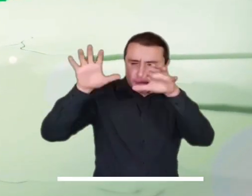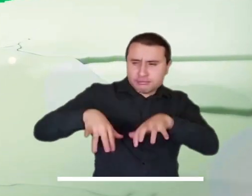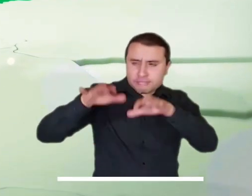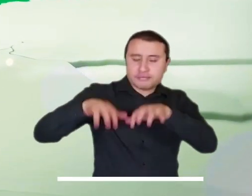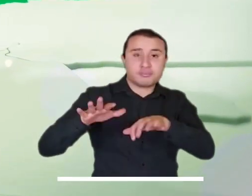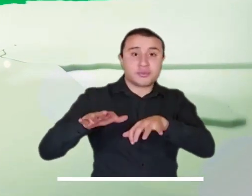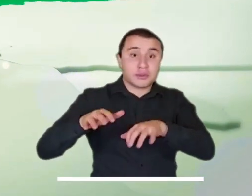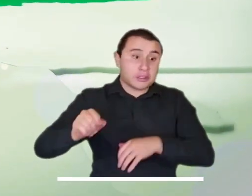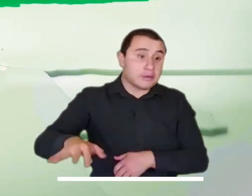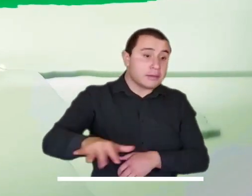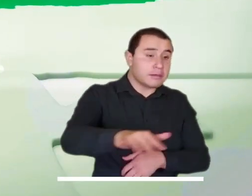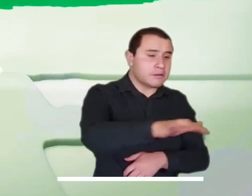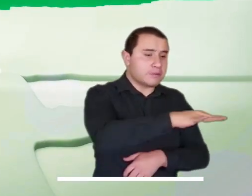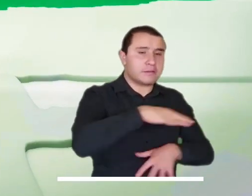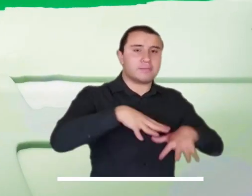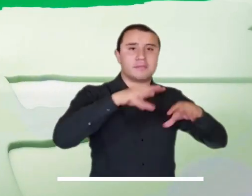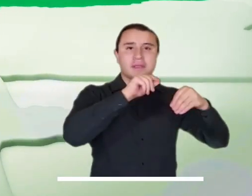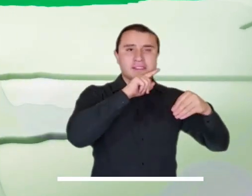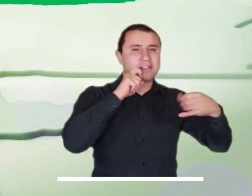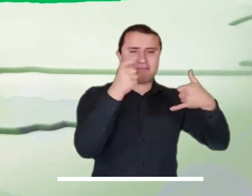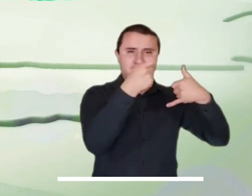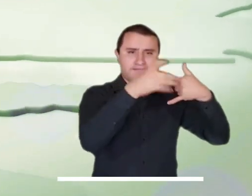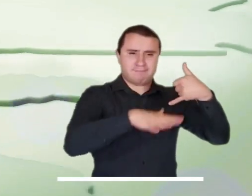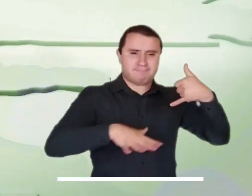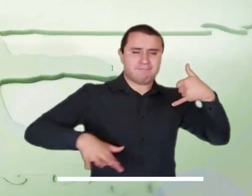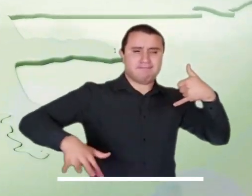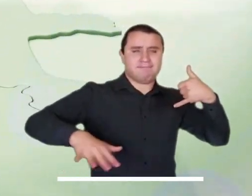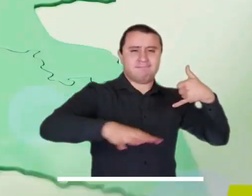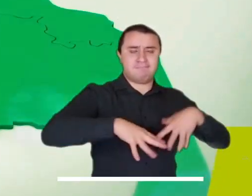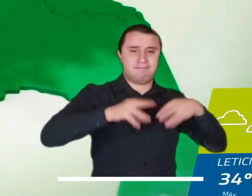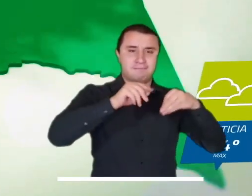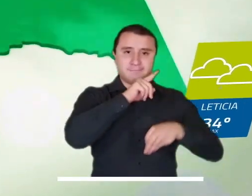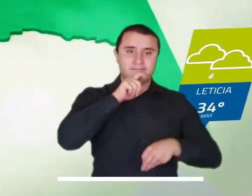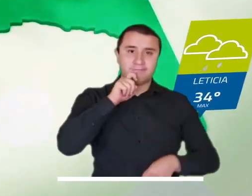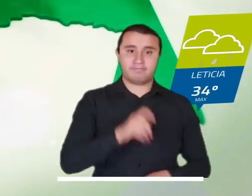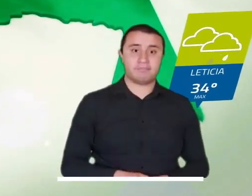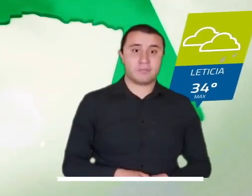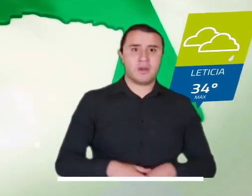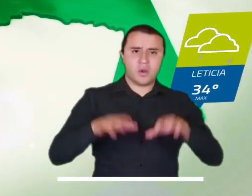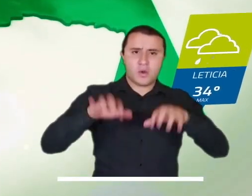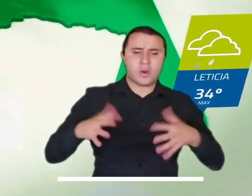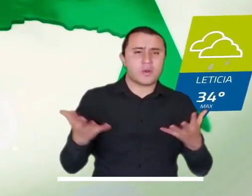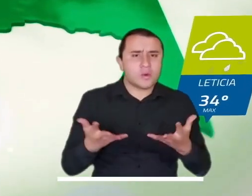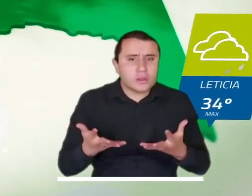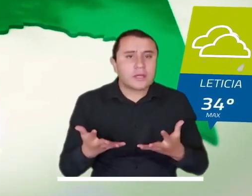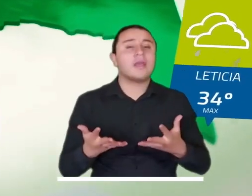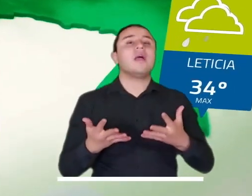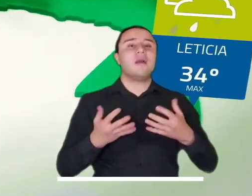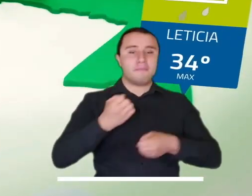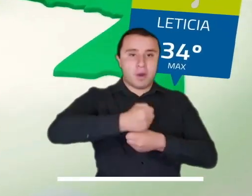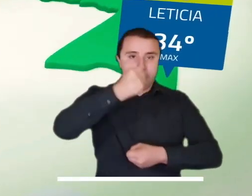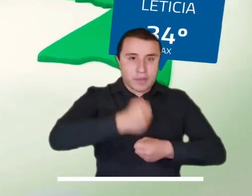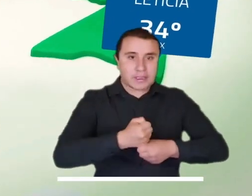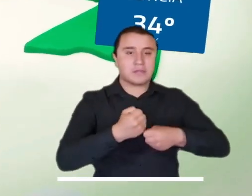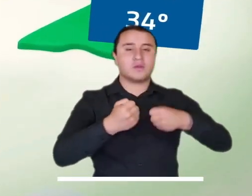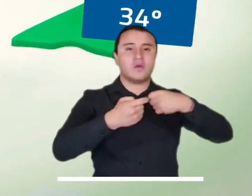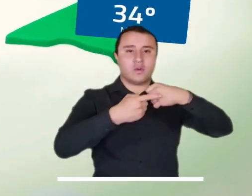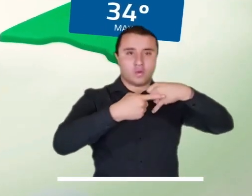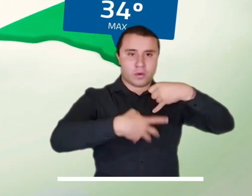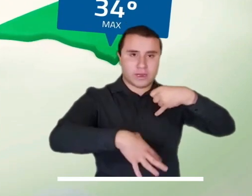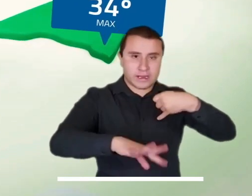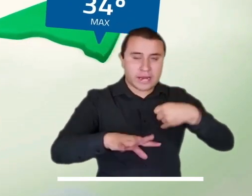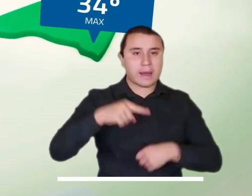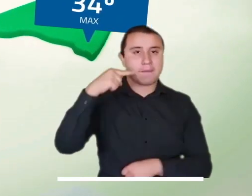esperan algunas lluvias. En las demás zonas de la Orinoquía se anticipan condiciones secas con poca nubosidad. Lluvias sectorizadas se